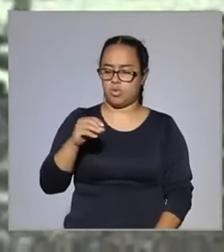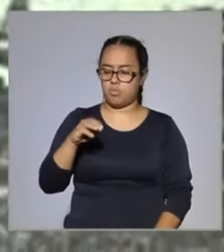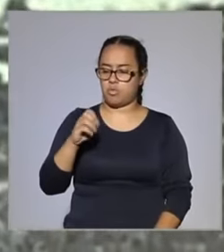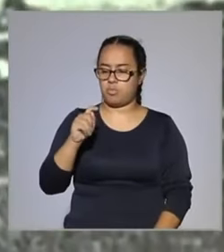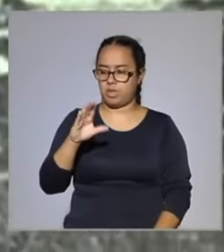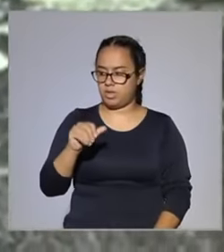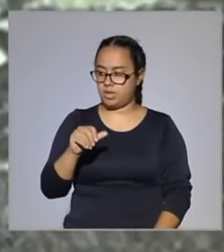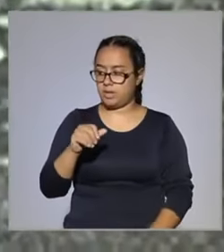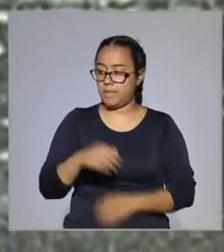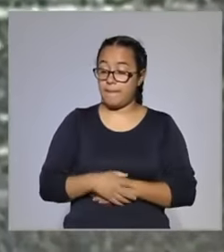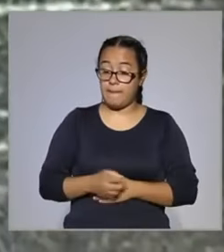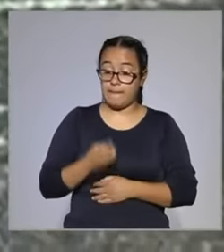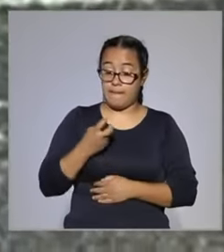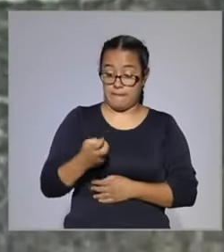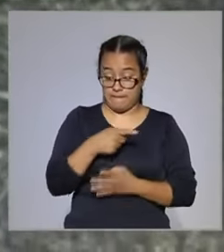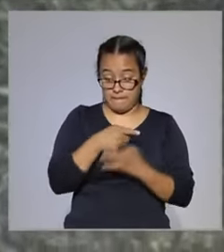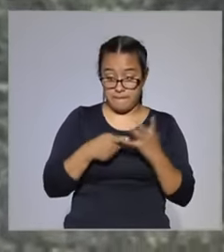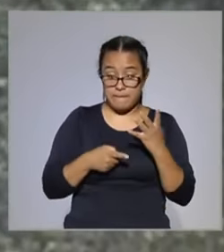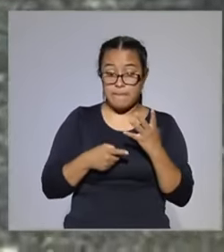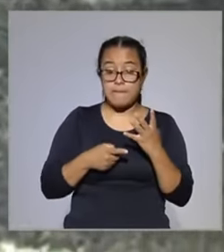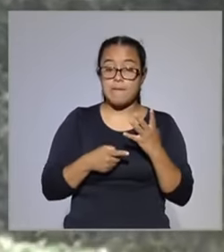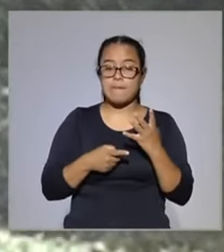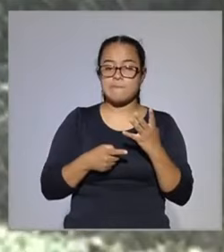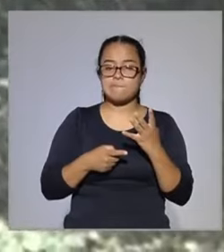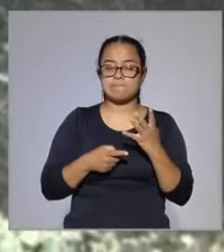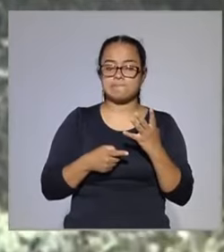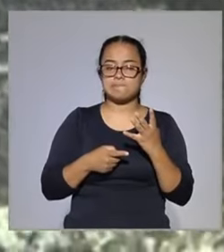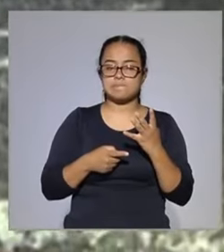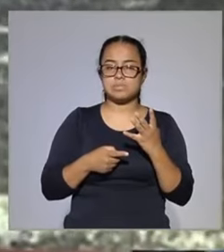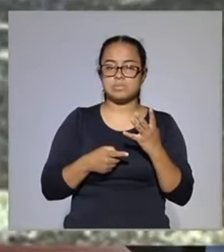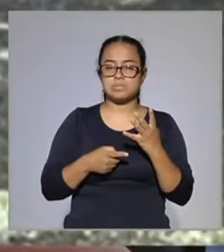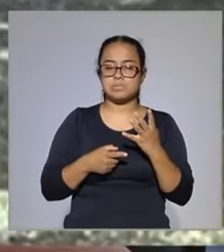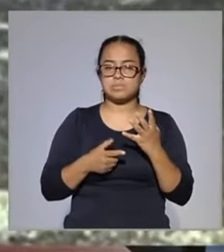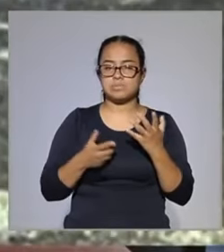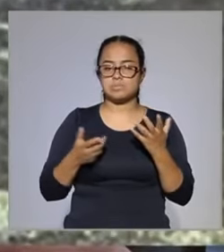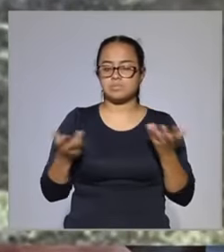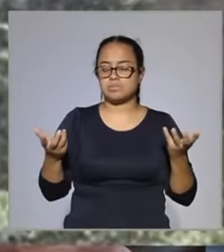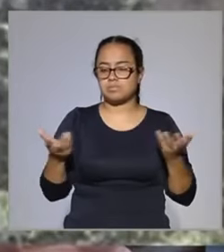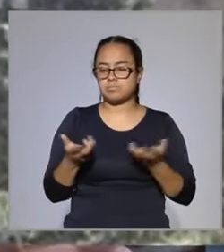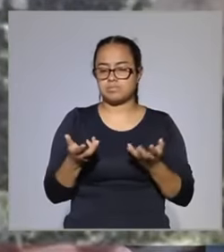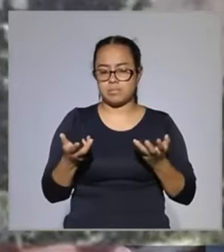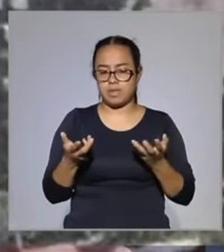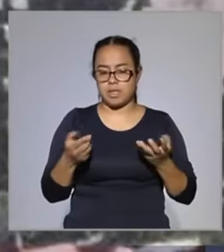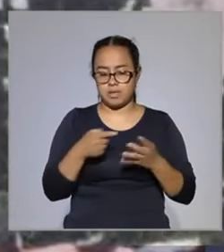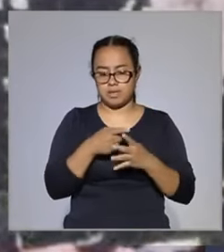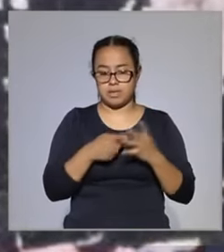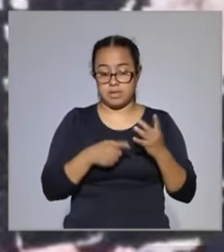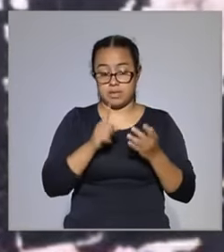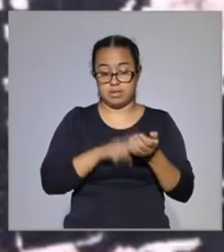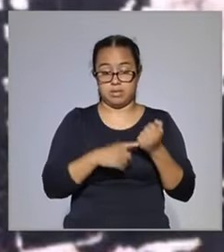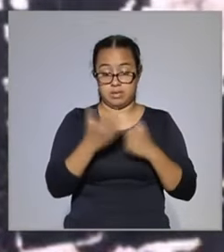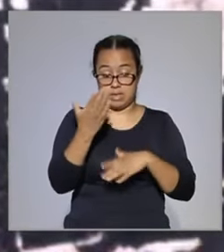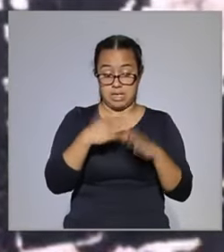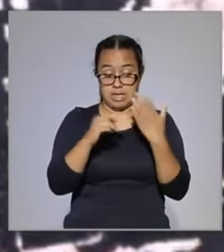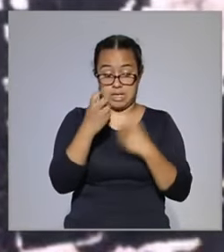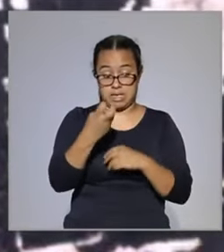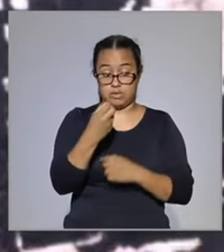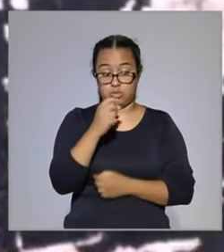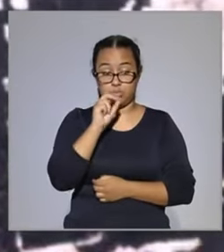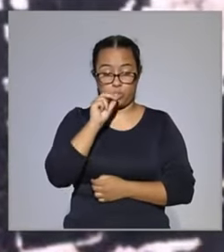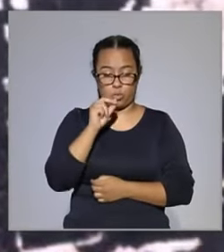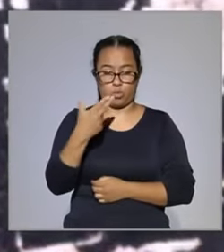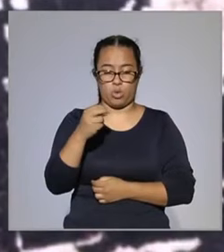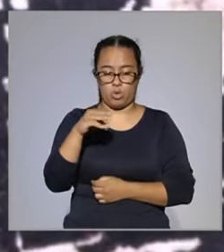siendo estos mismos que por el éxito de la terapéutica